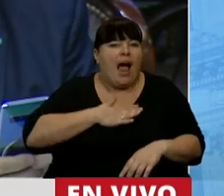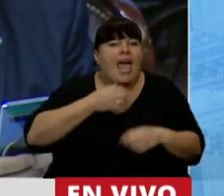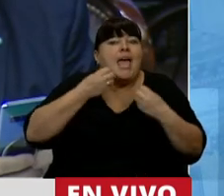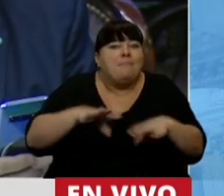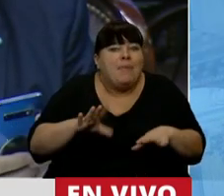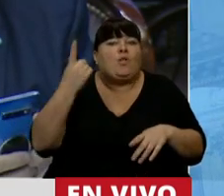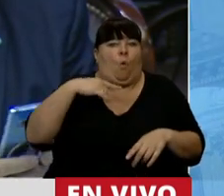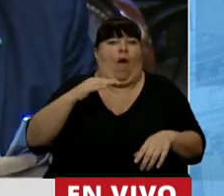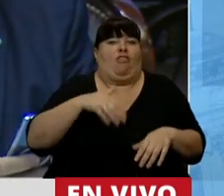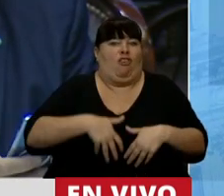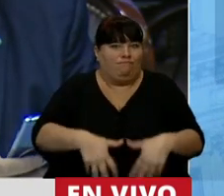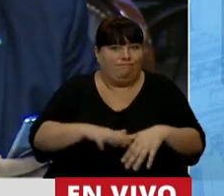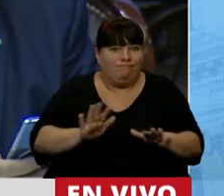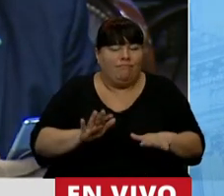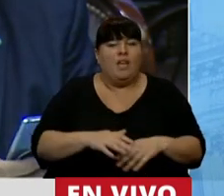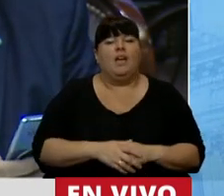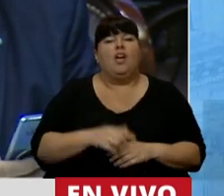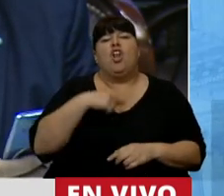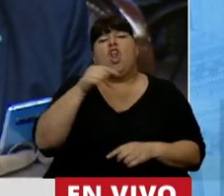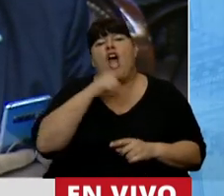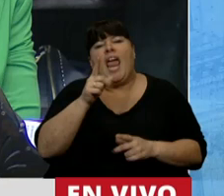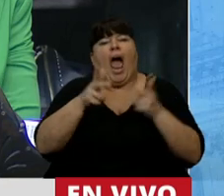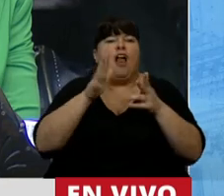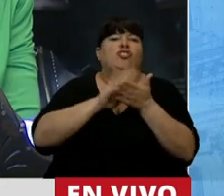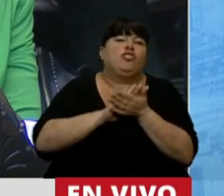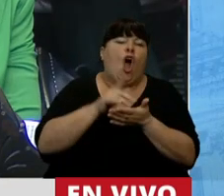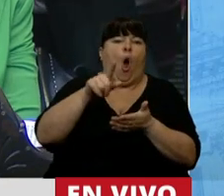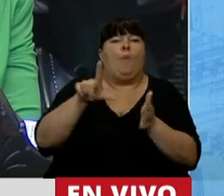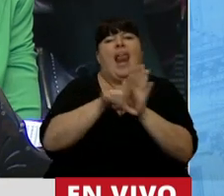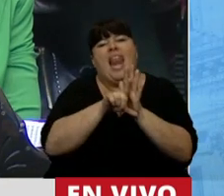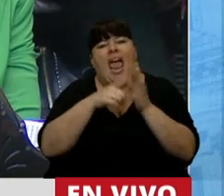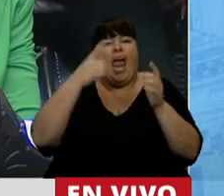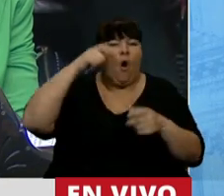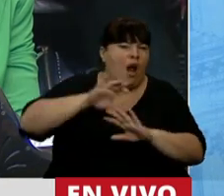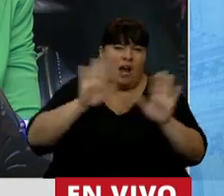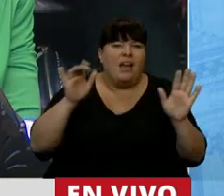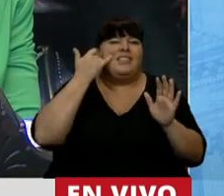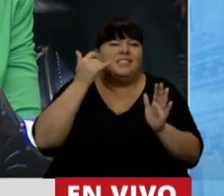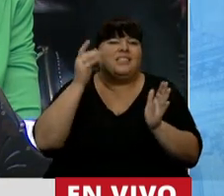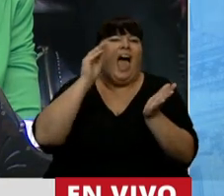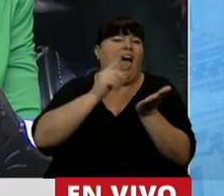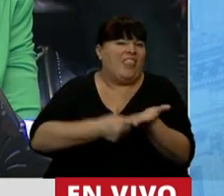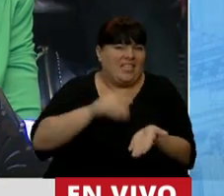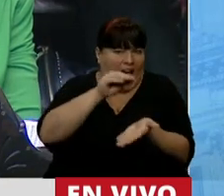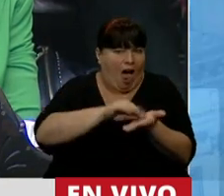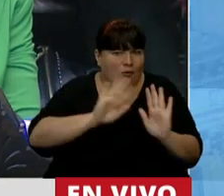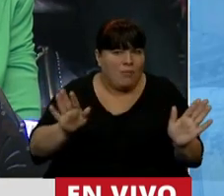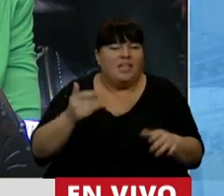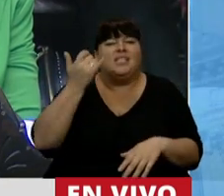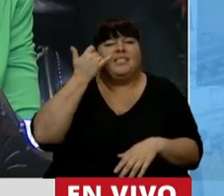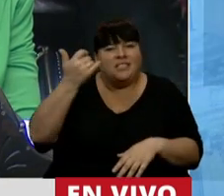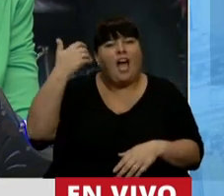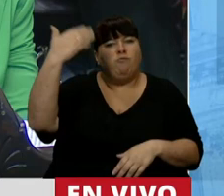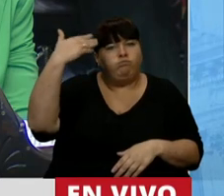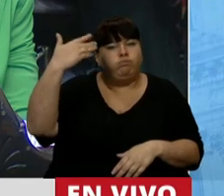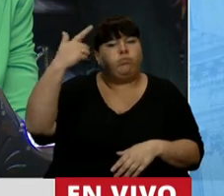comienza con la concepción. No pretendo hacer ahora un análisis de nuestro ordenamiento jurídico porque está desarrollado en nuestro dictamen y porque ya ha sido